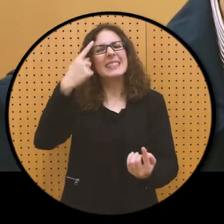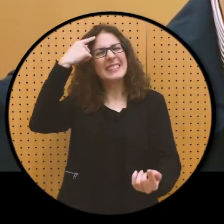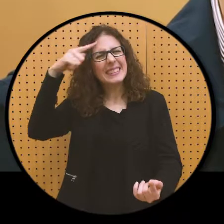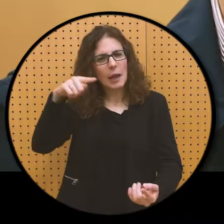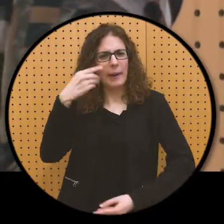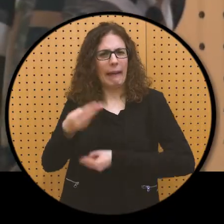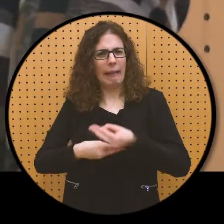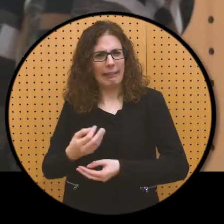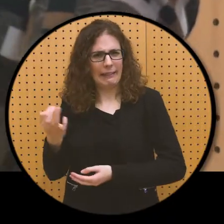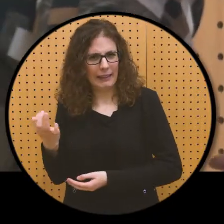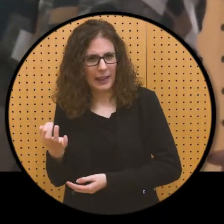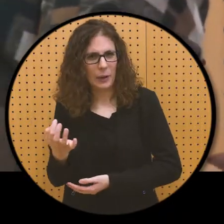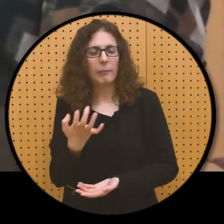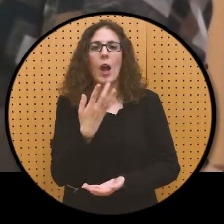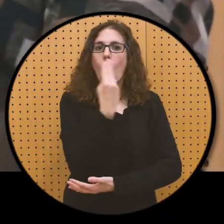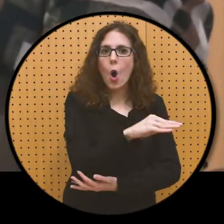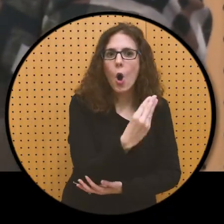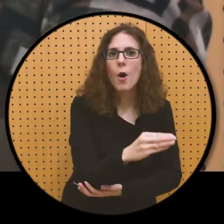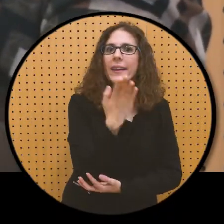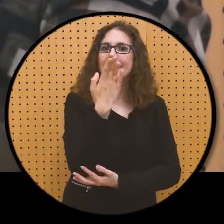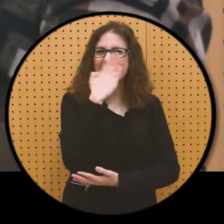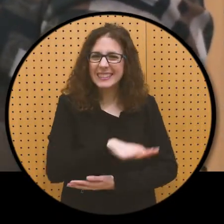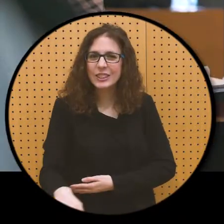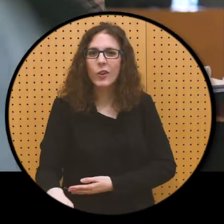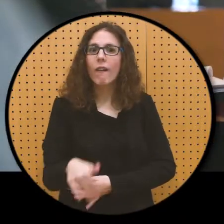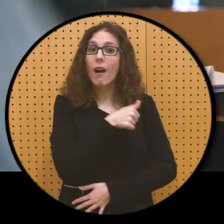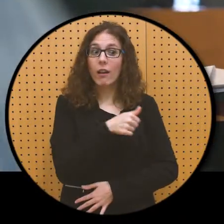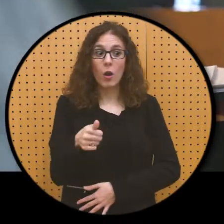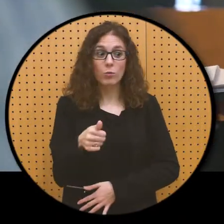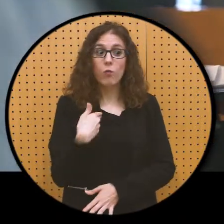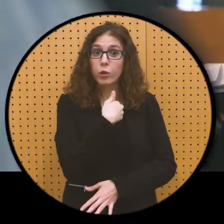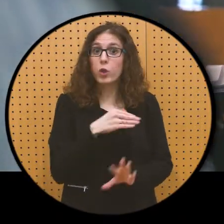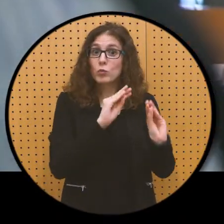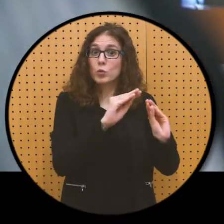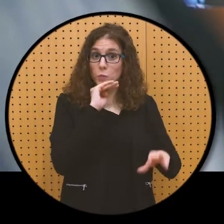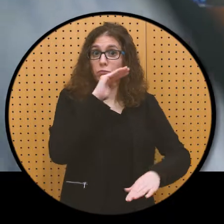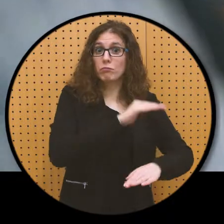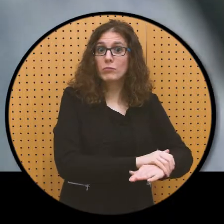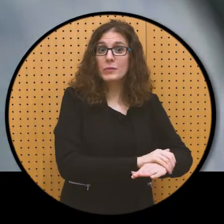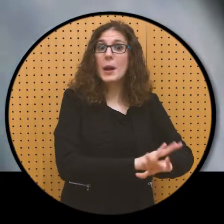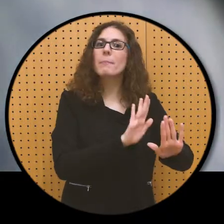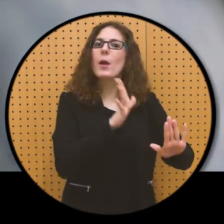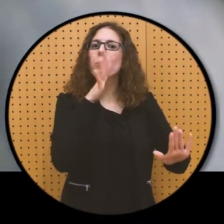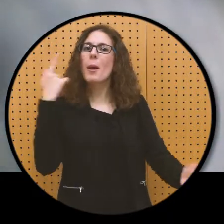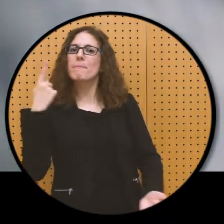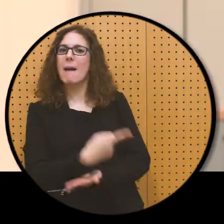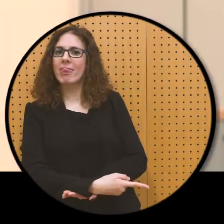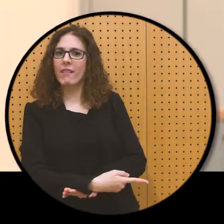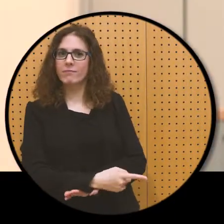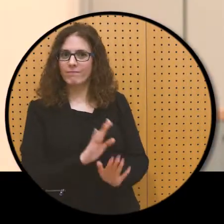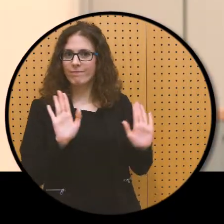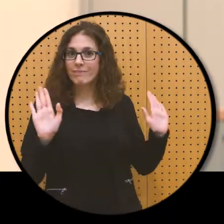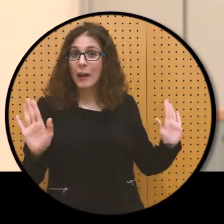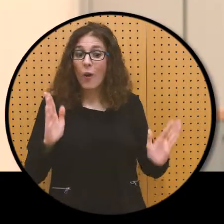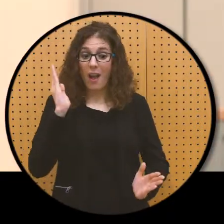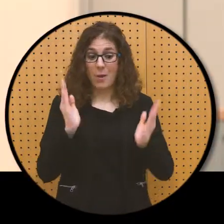tiene que hacer. De joven, de niños, cada uno realiza su función, pero dirigidos. Sin